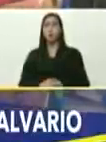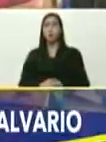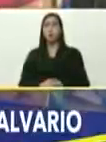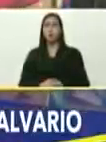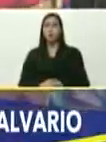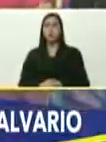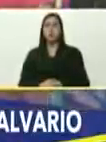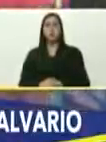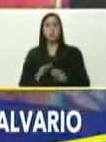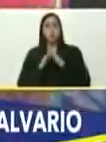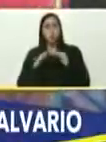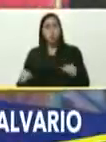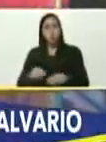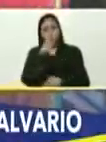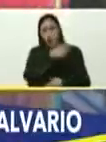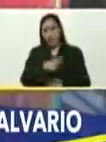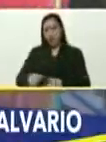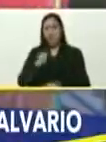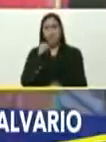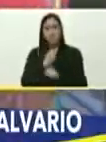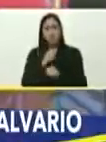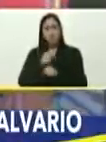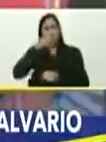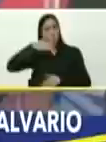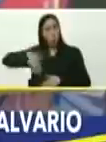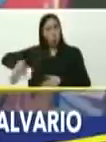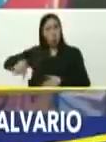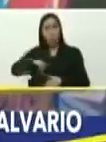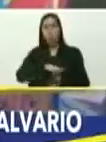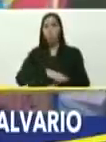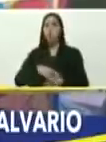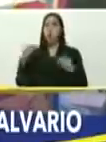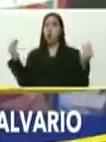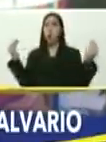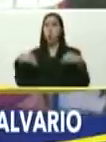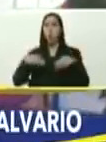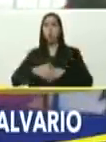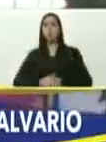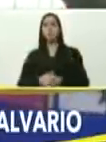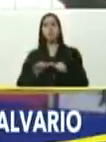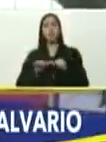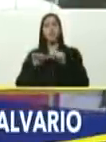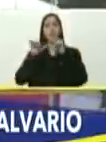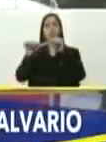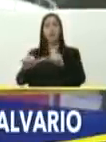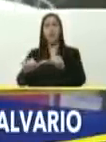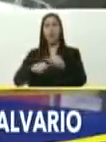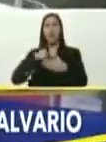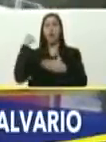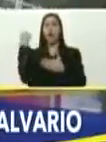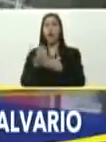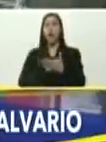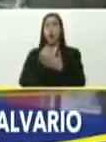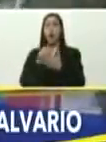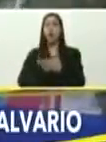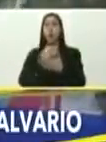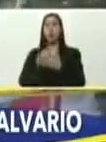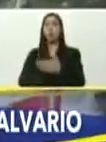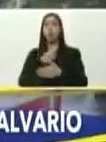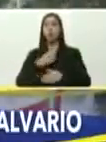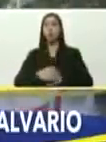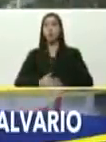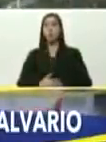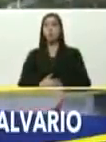con todos, trabajando, el poder popular, organizado, vamos a seguir, en la lucha, permanente,